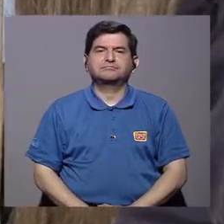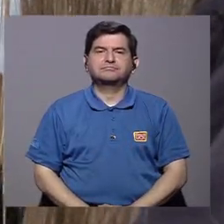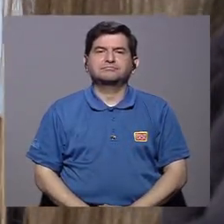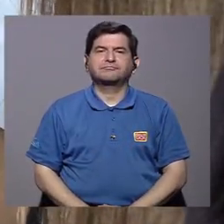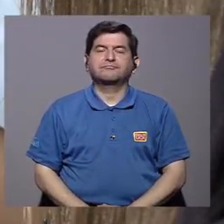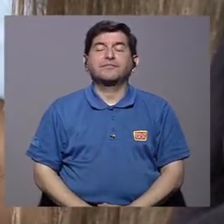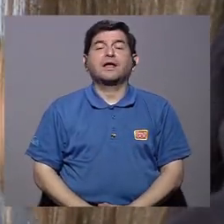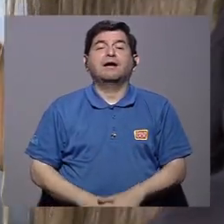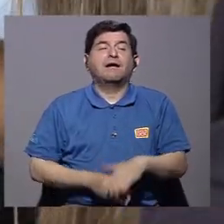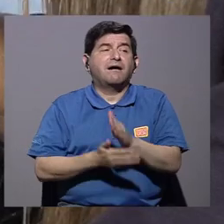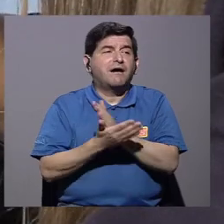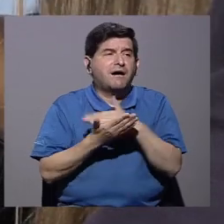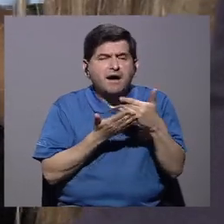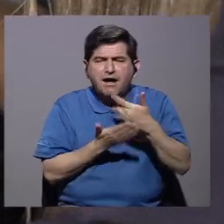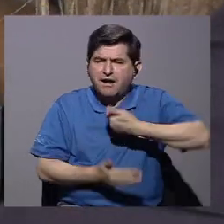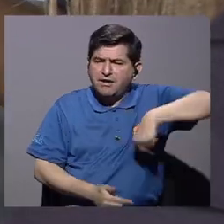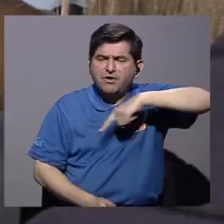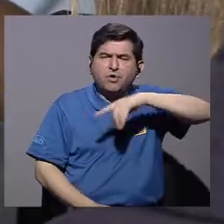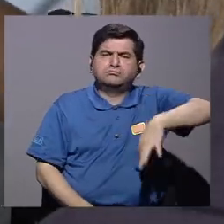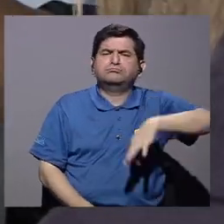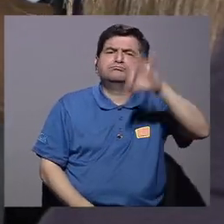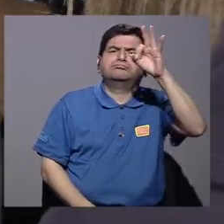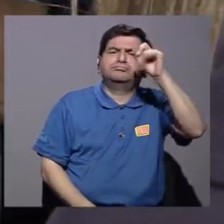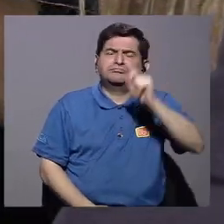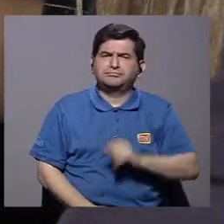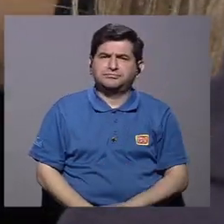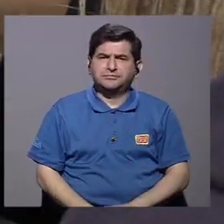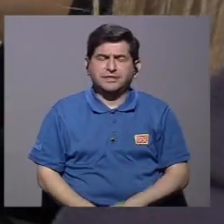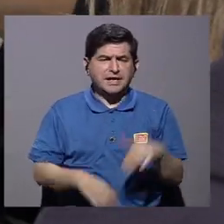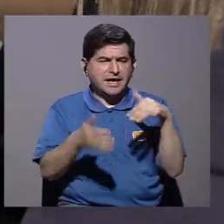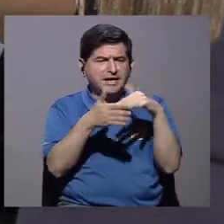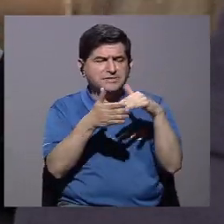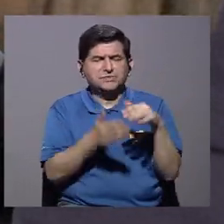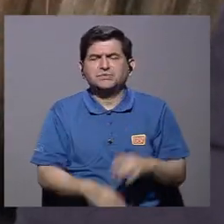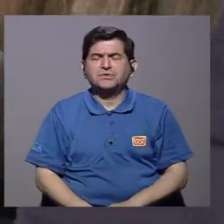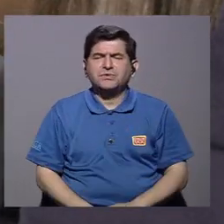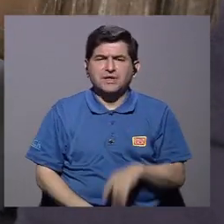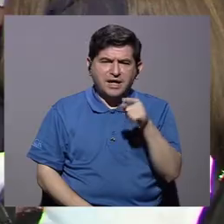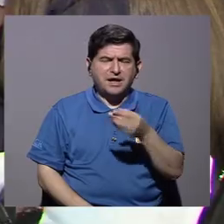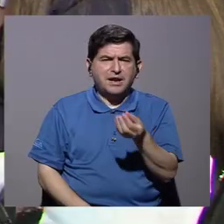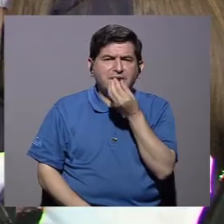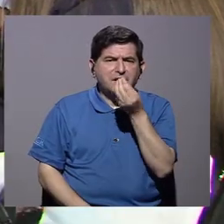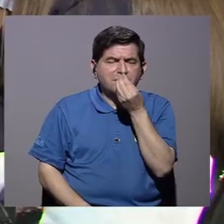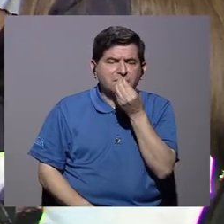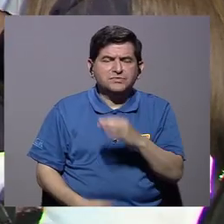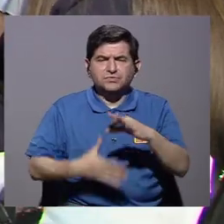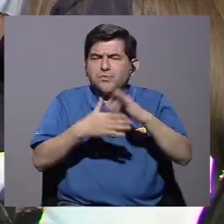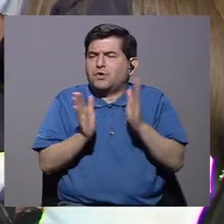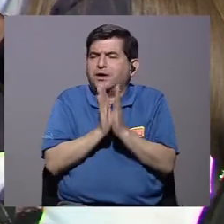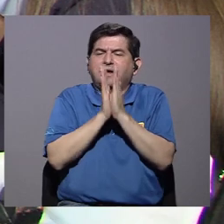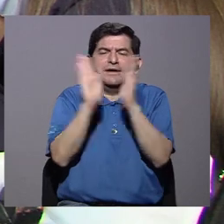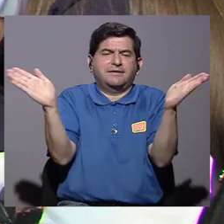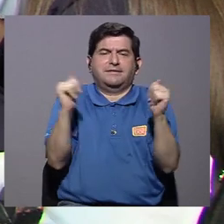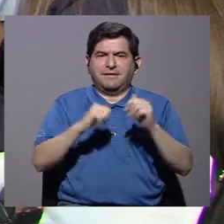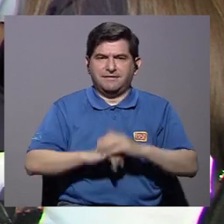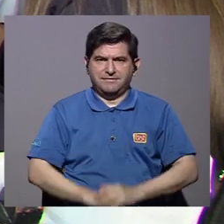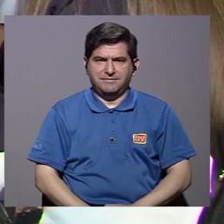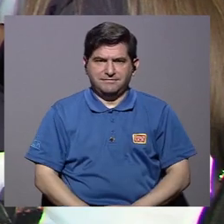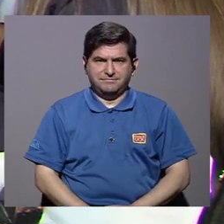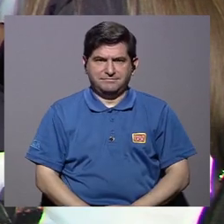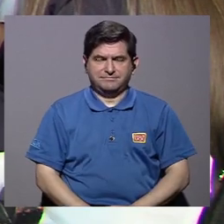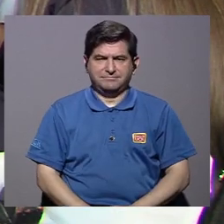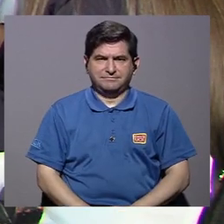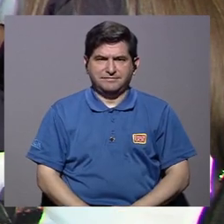Algo que encontramos es que estudiamos el consumo de carnes en general, y en